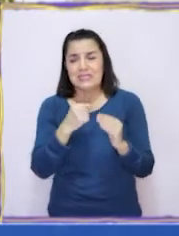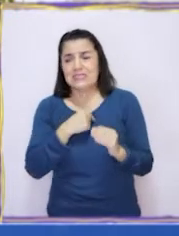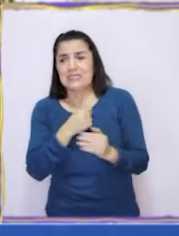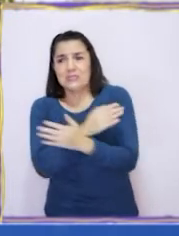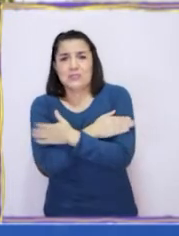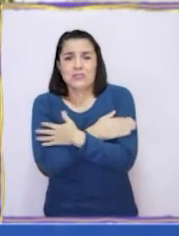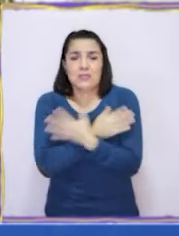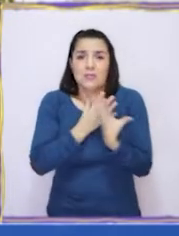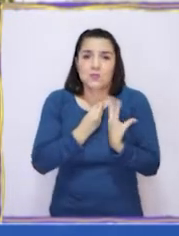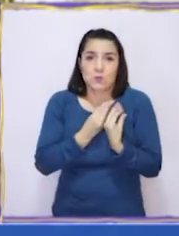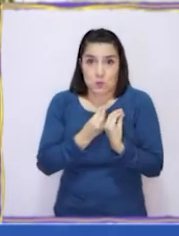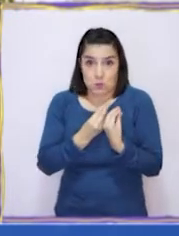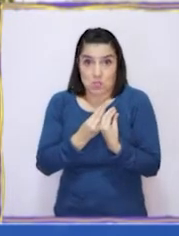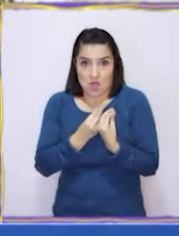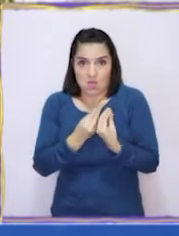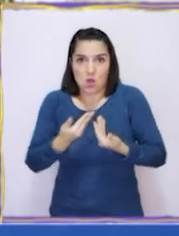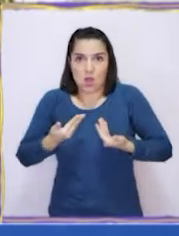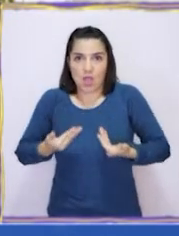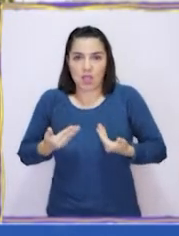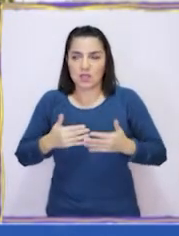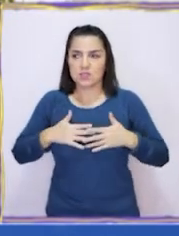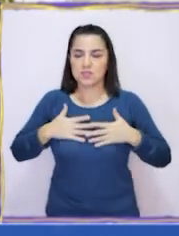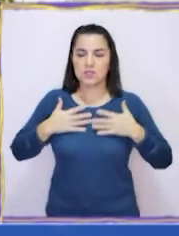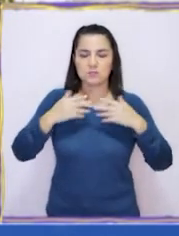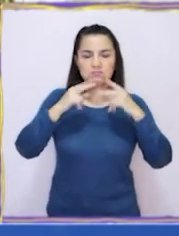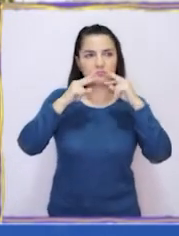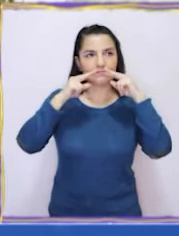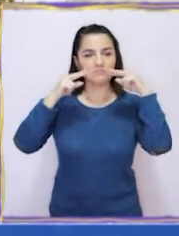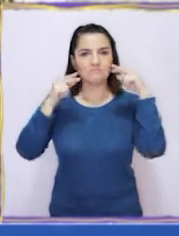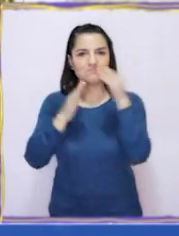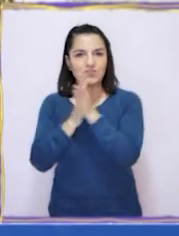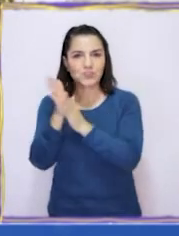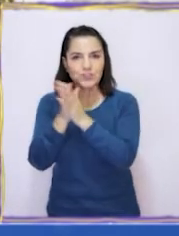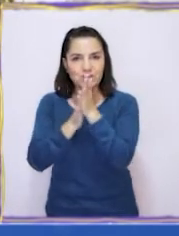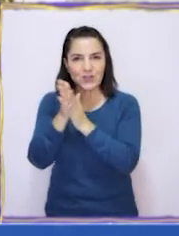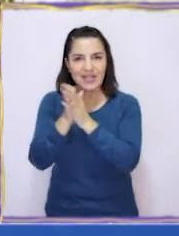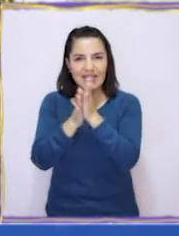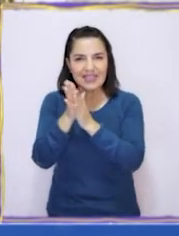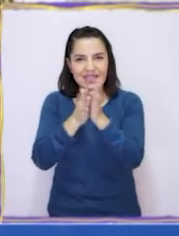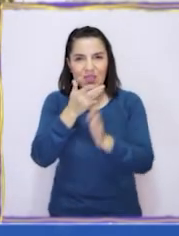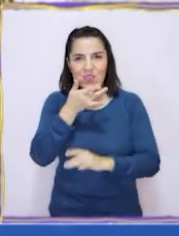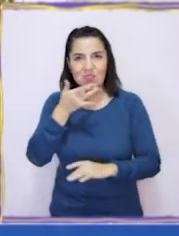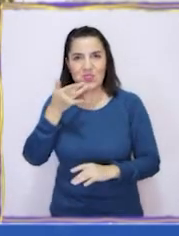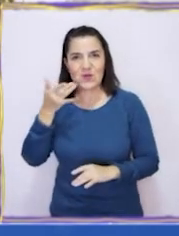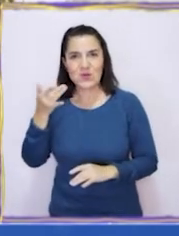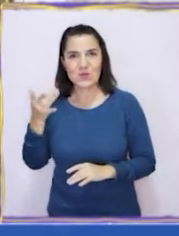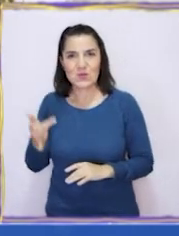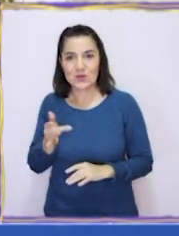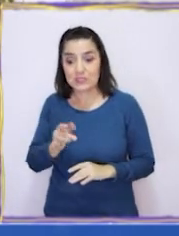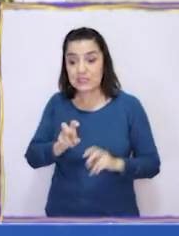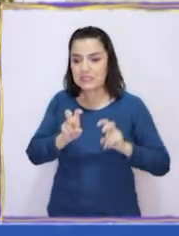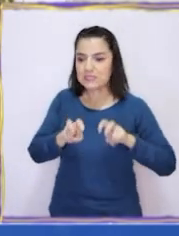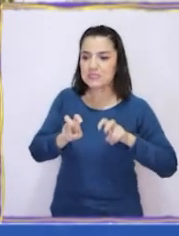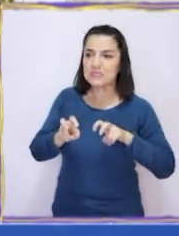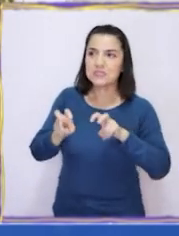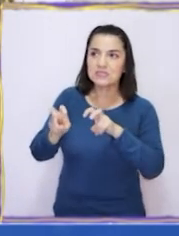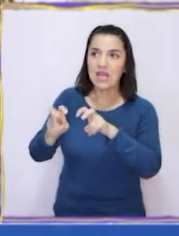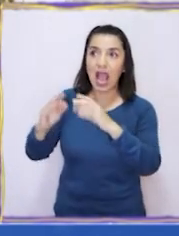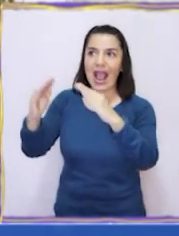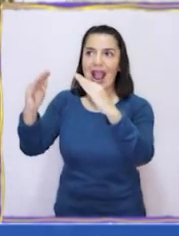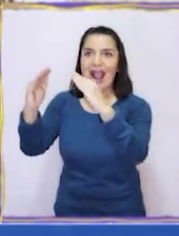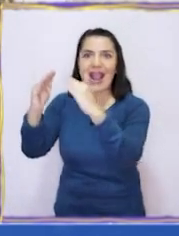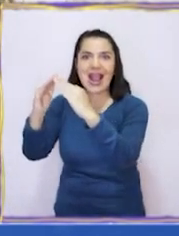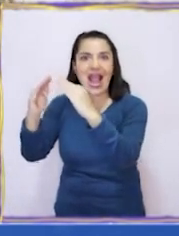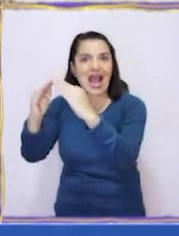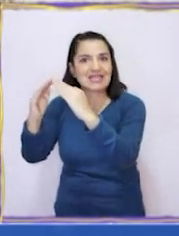muy asustados. En ese minuto sintieron un olor a chocolate y golosinas. Al dar unos pasos, se